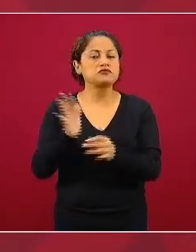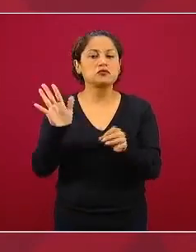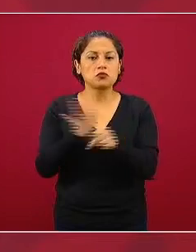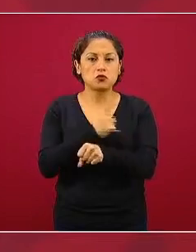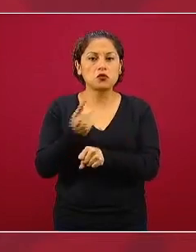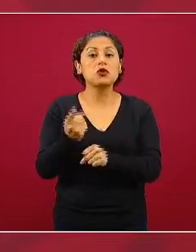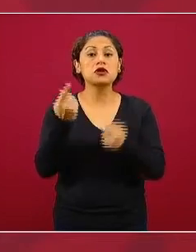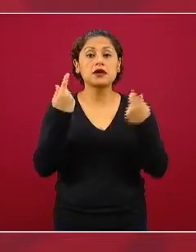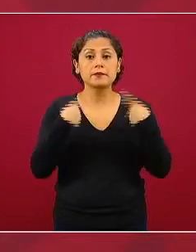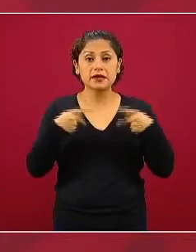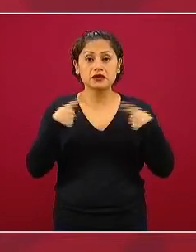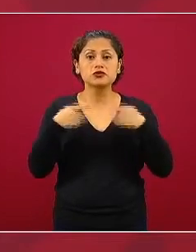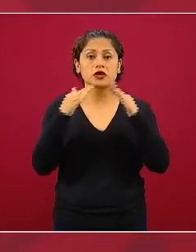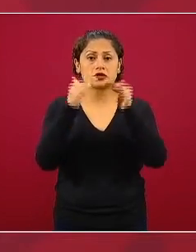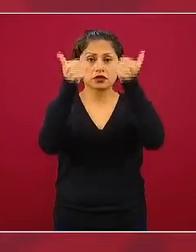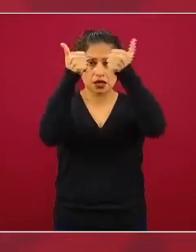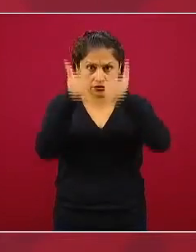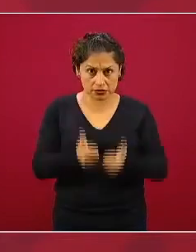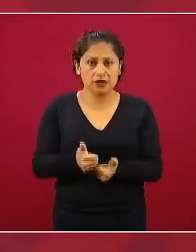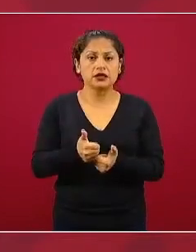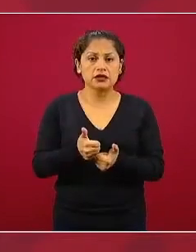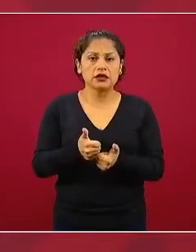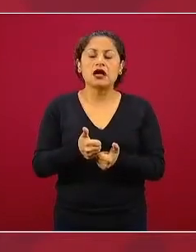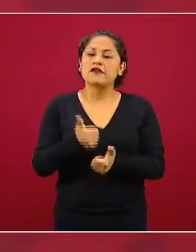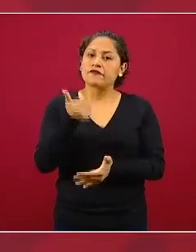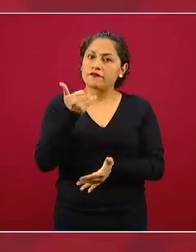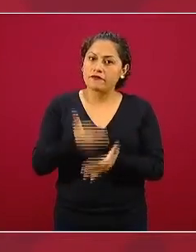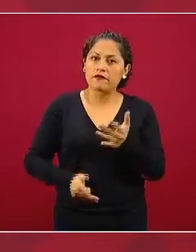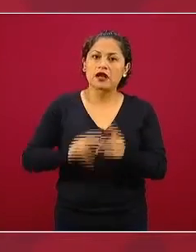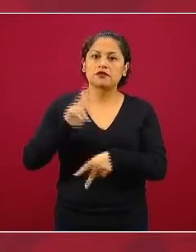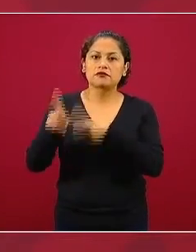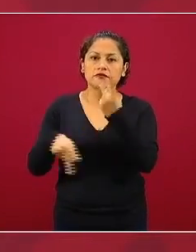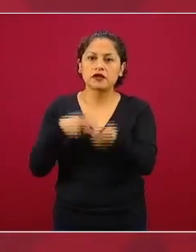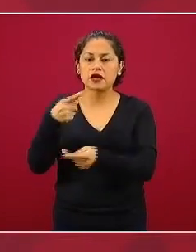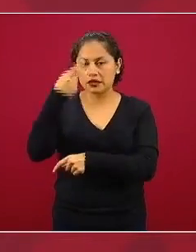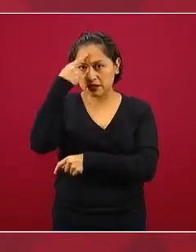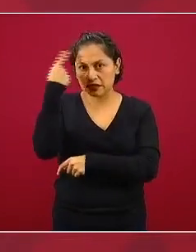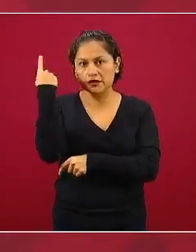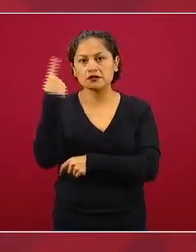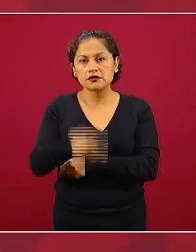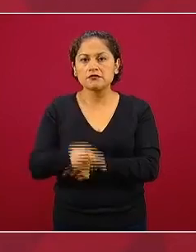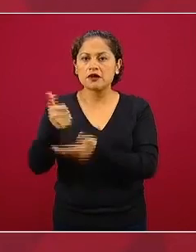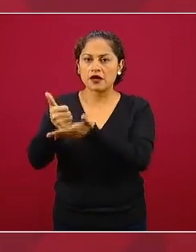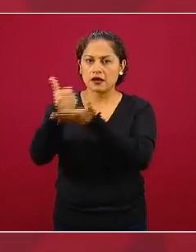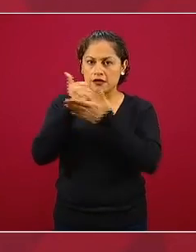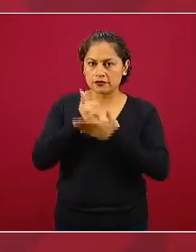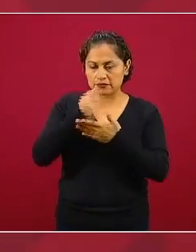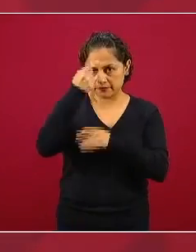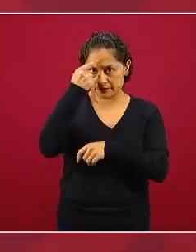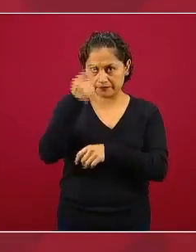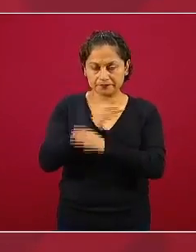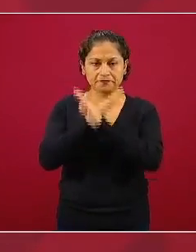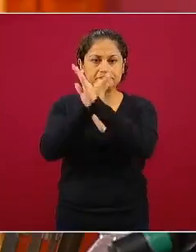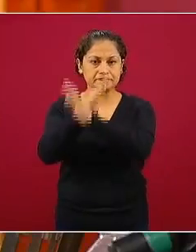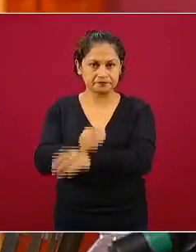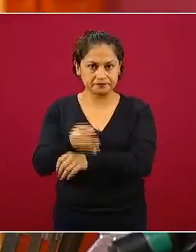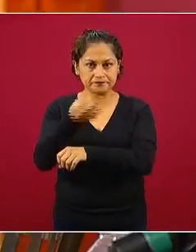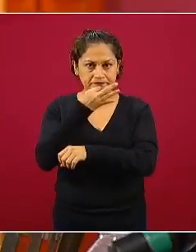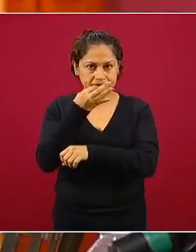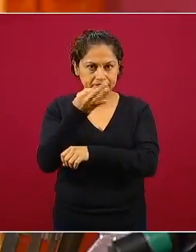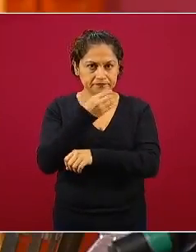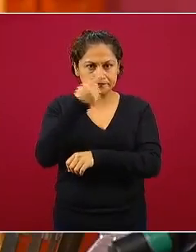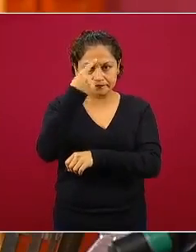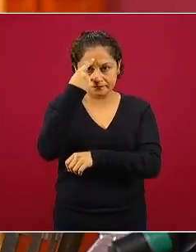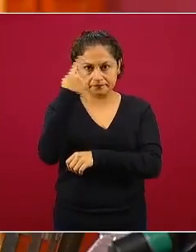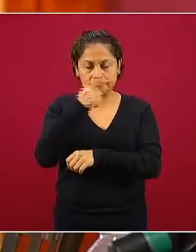y entonces no van a consultas de medicina preventiva o de salud pública en programas que son